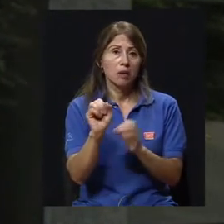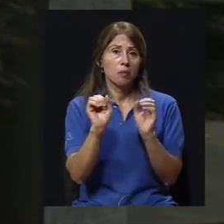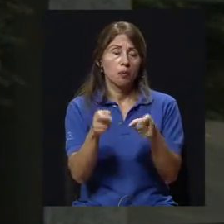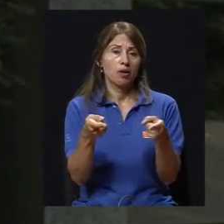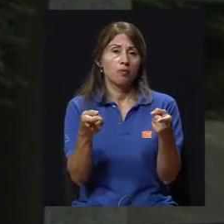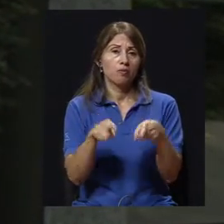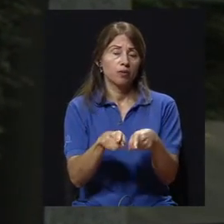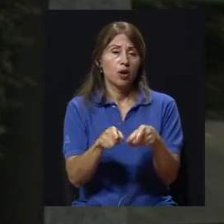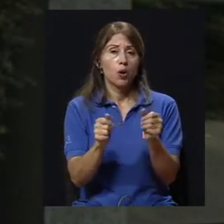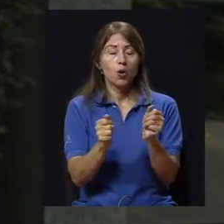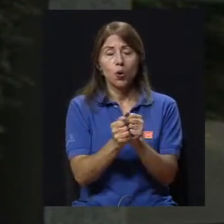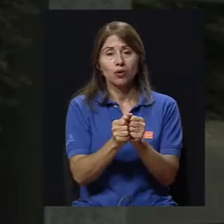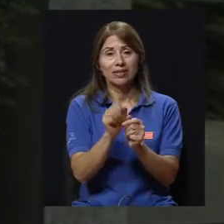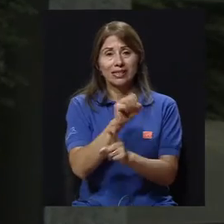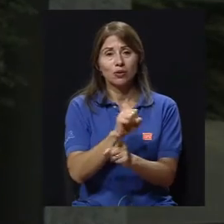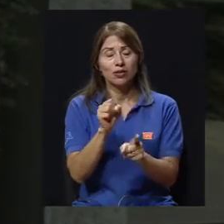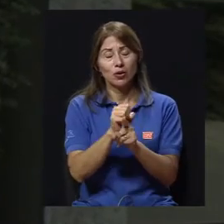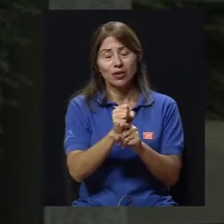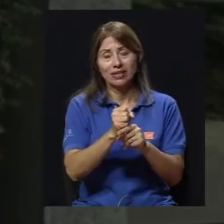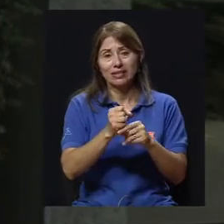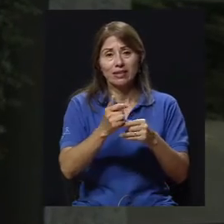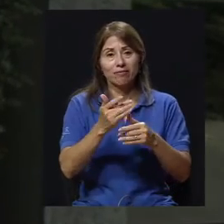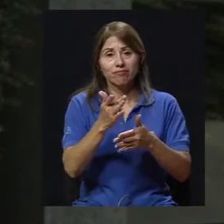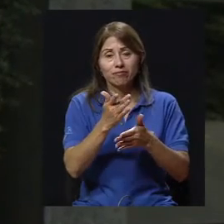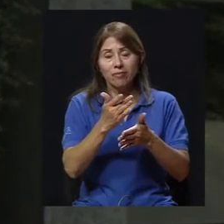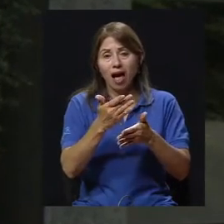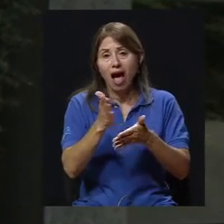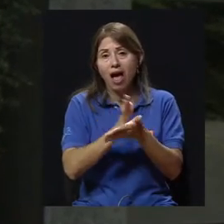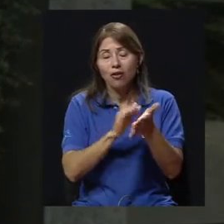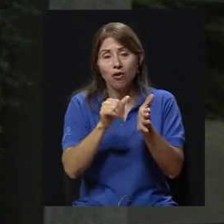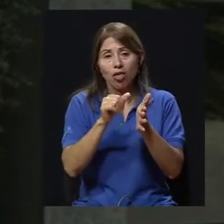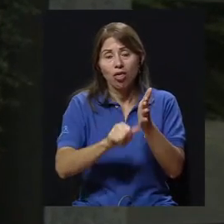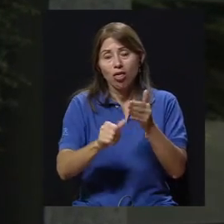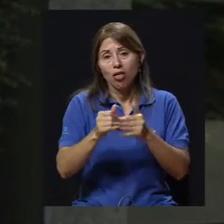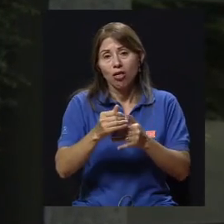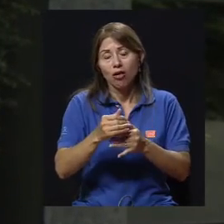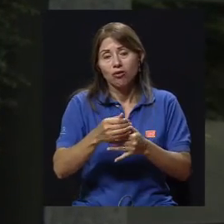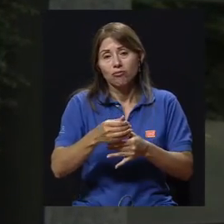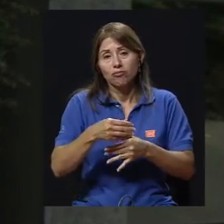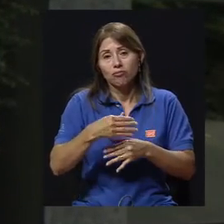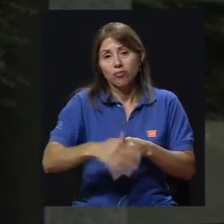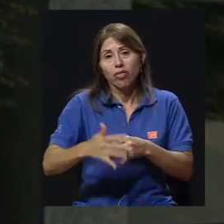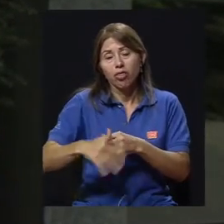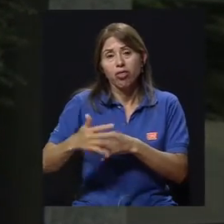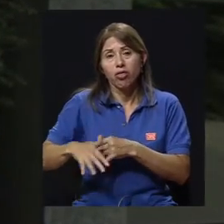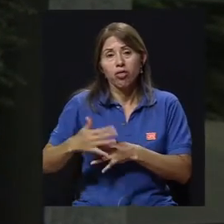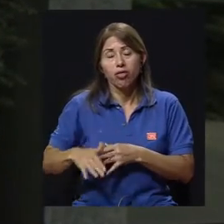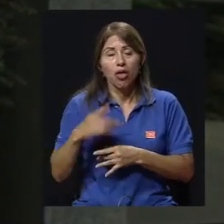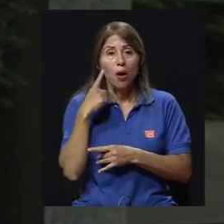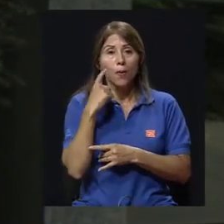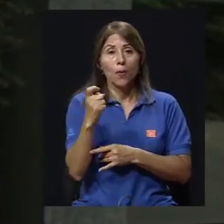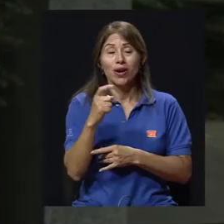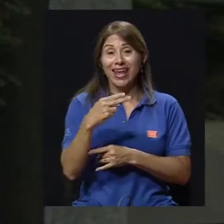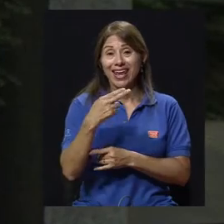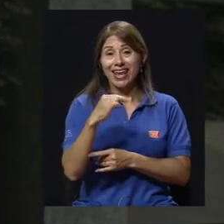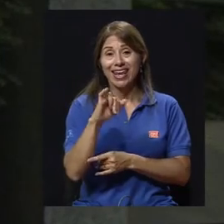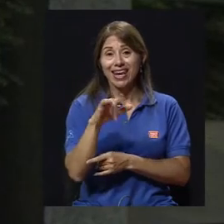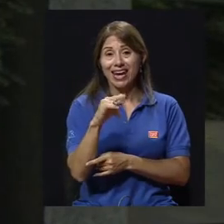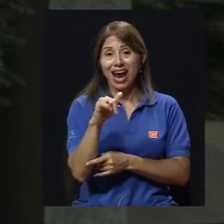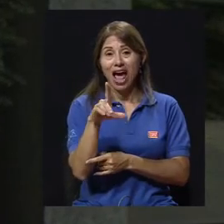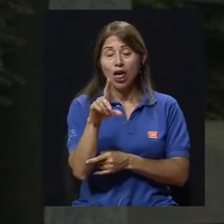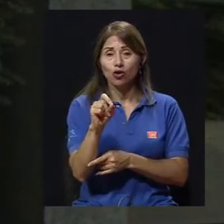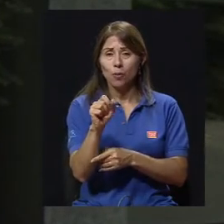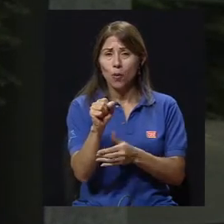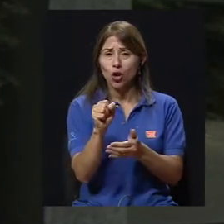tener varices o sangrados variciales, porque el hígado se pone duro al hacerse fibrótico y cirrótico.